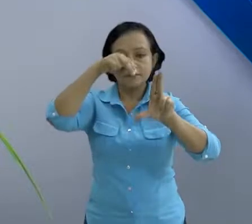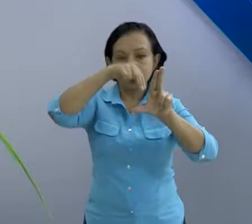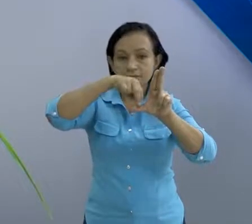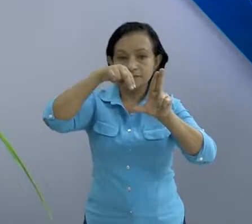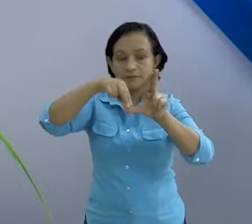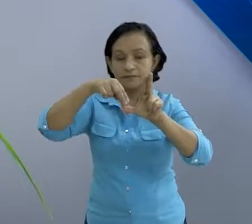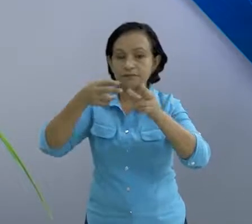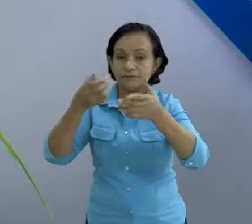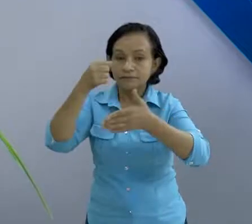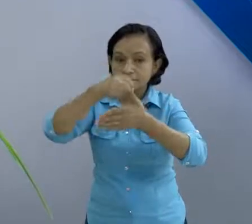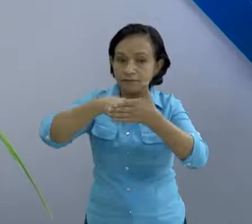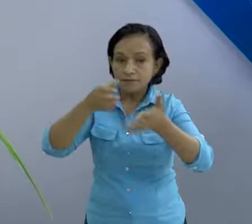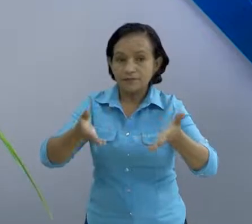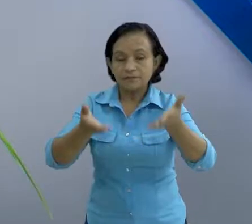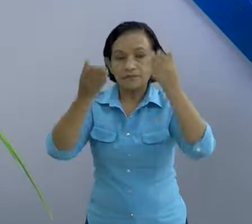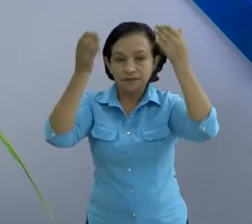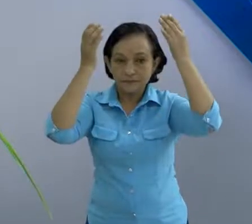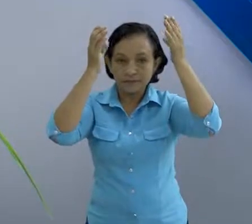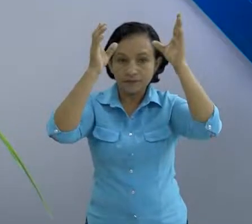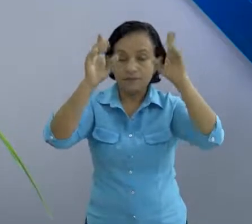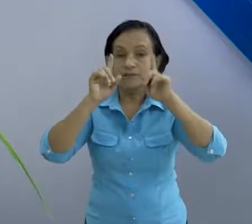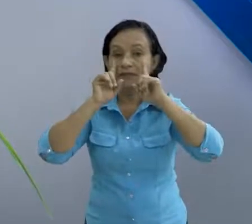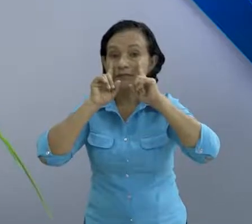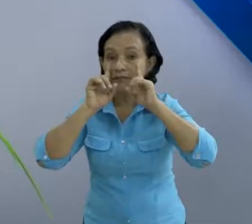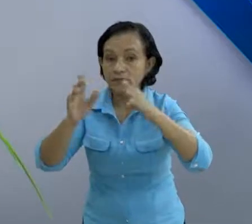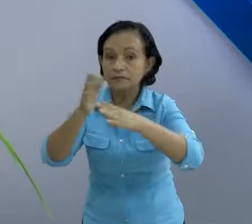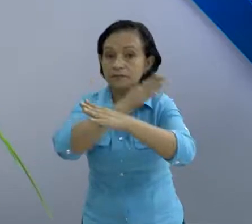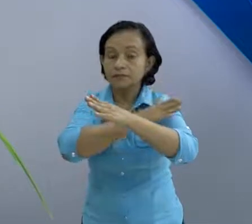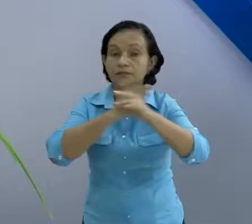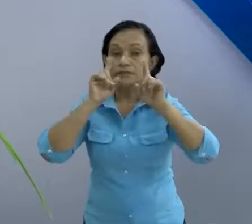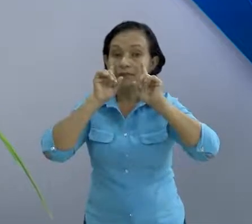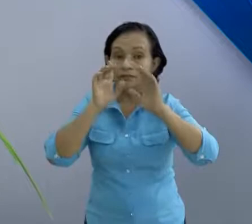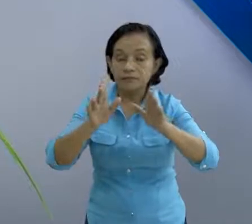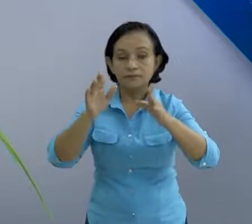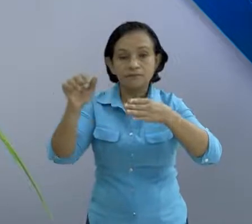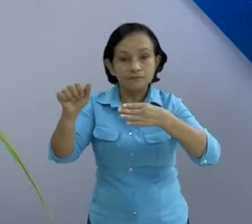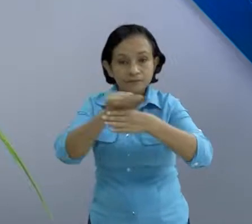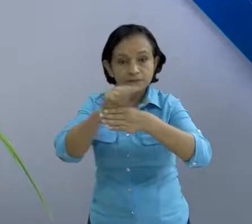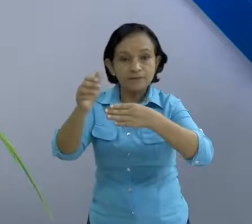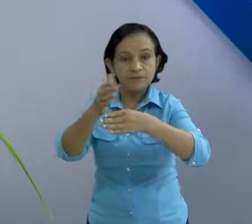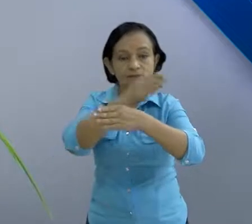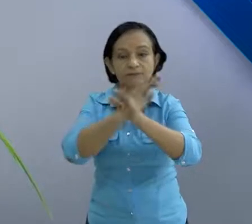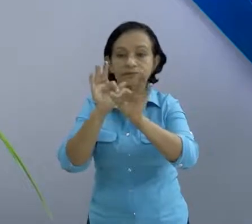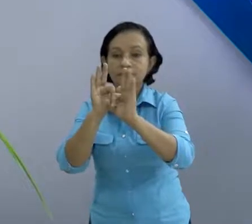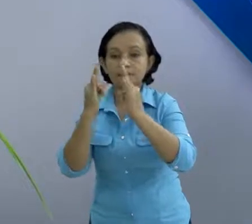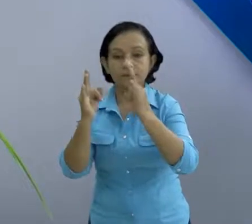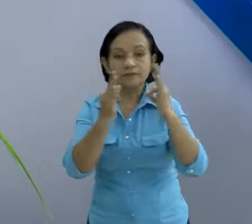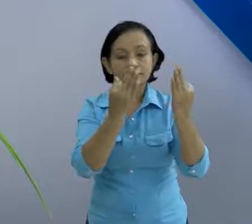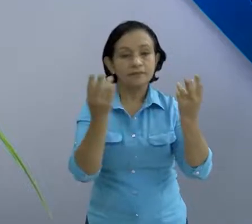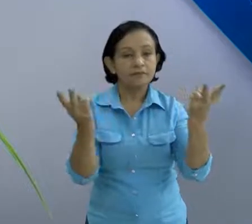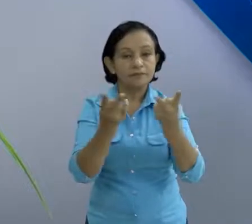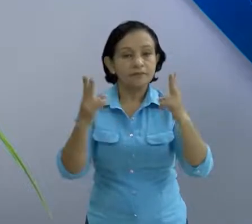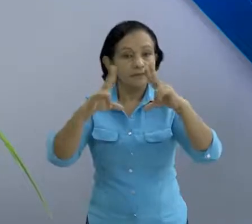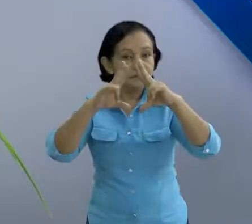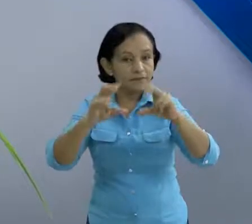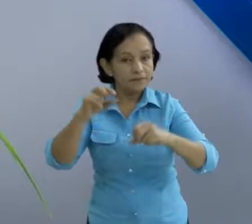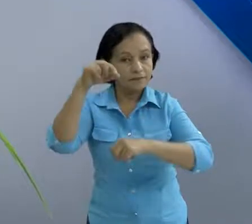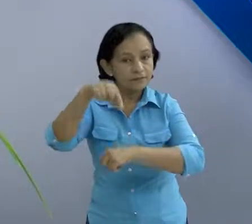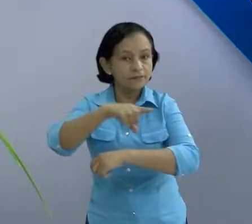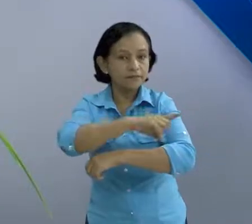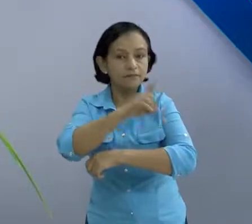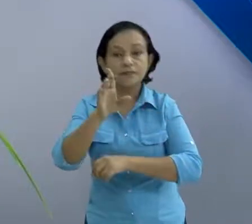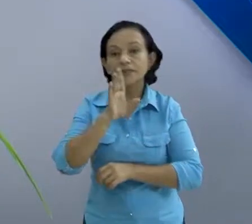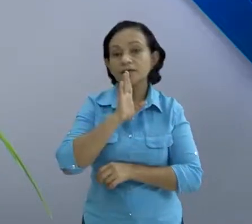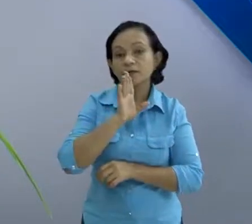orientado al fortalecimiento de una cultura de prevención, previsión y preparación en nuestras familias nicaragüenses. Hoy estaremos